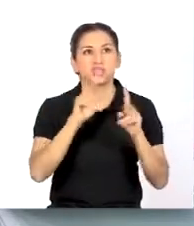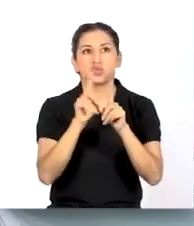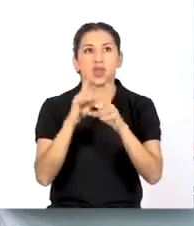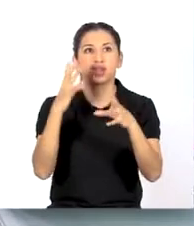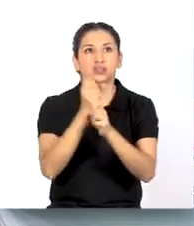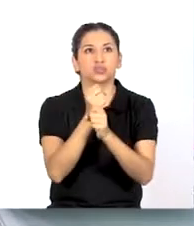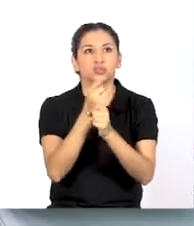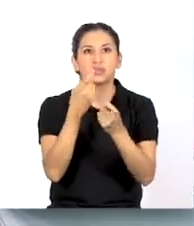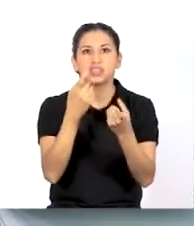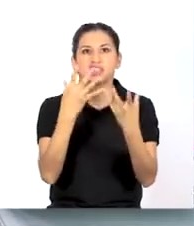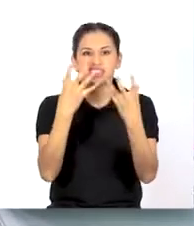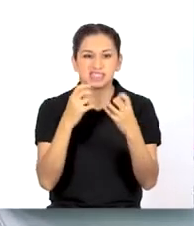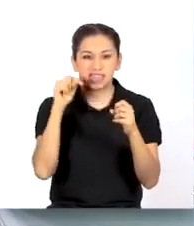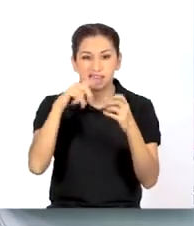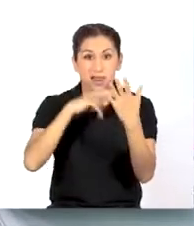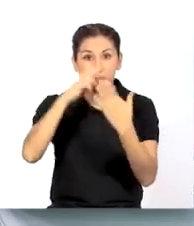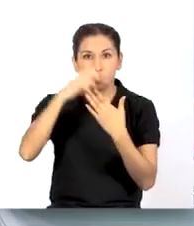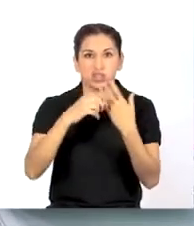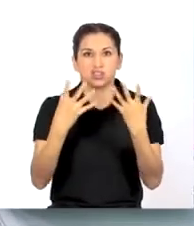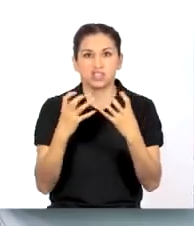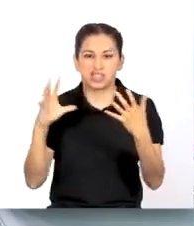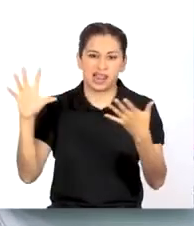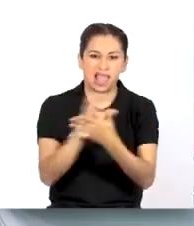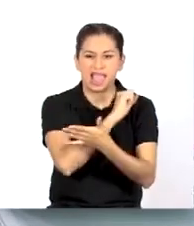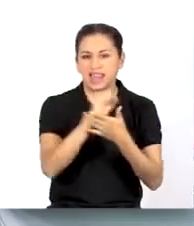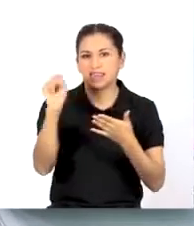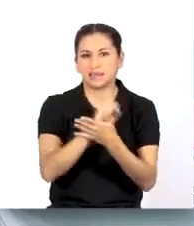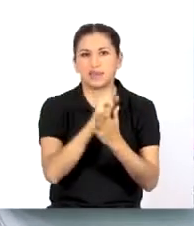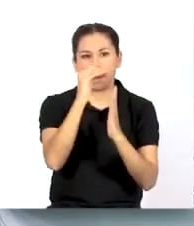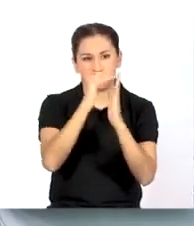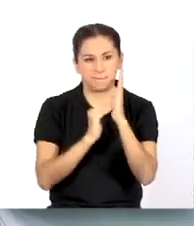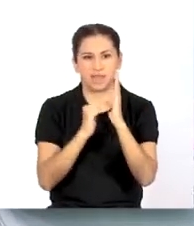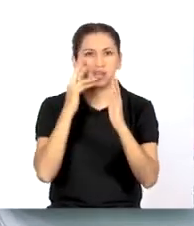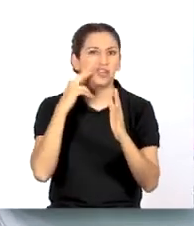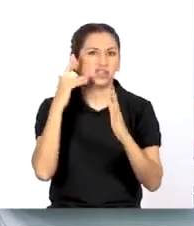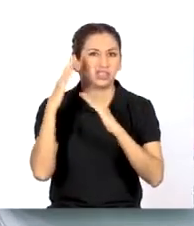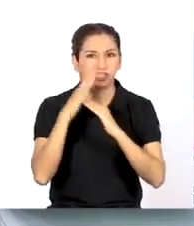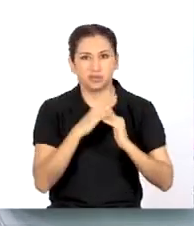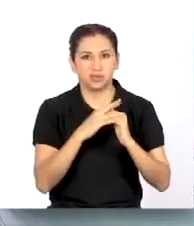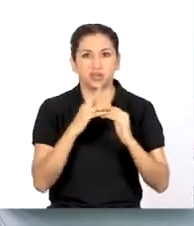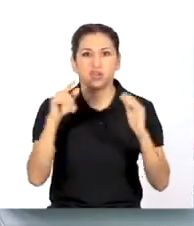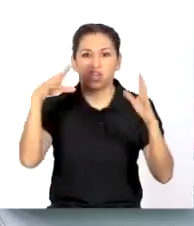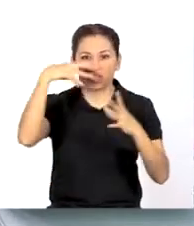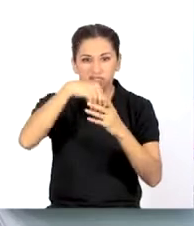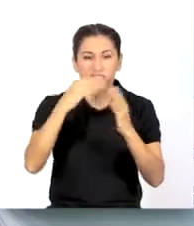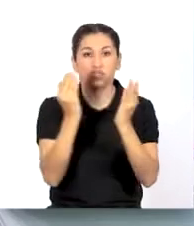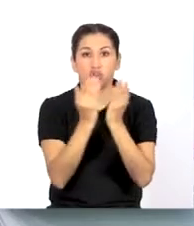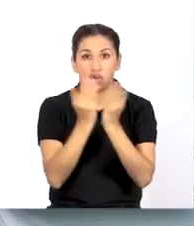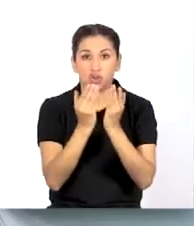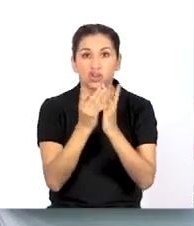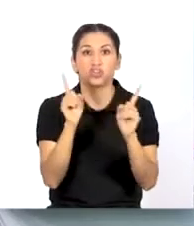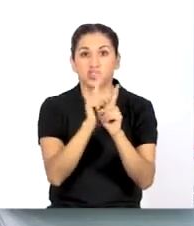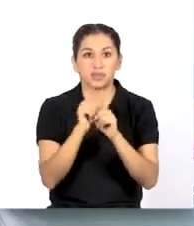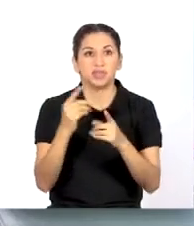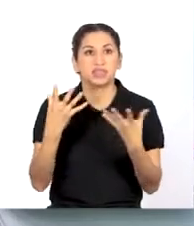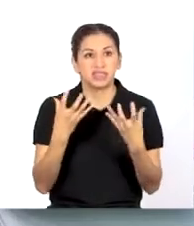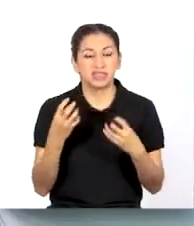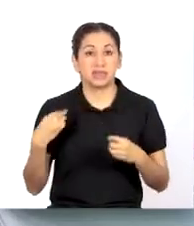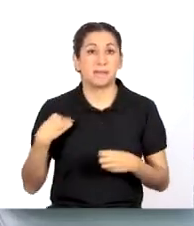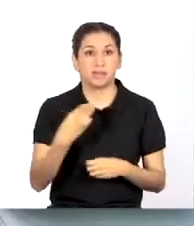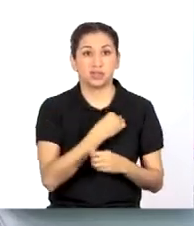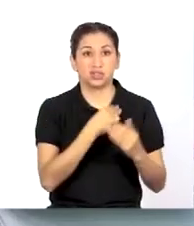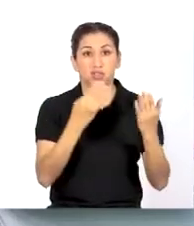finalidad contribuir a la erradicación de la discriminación en nuestros centros educativos, por lo que esperamos que la comunidad educativa se